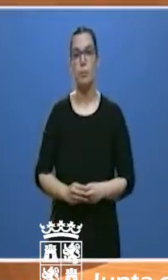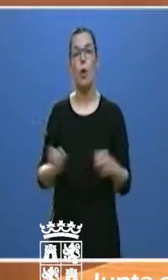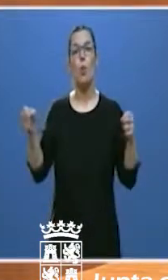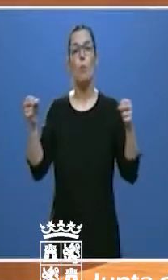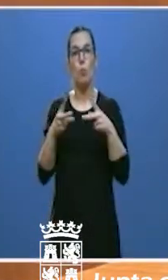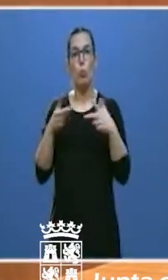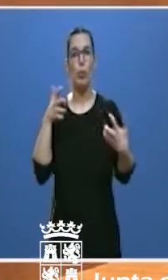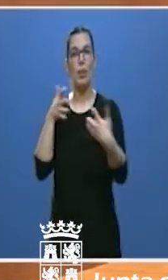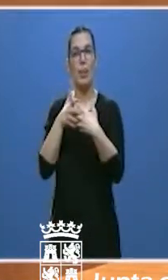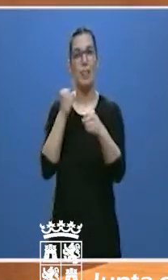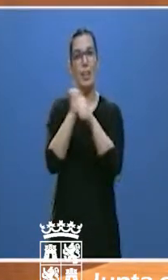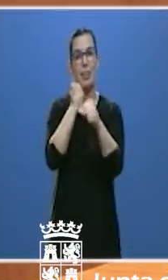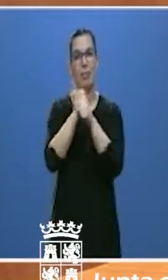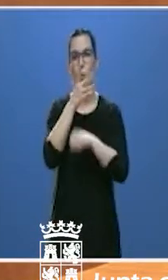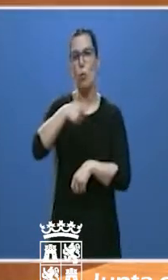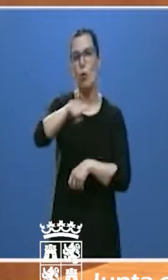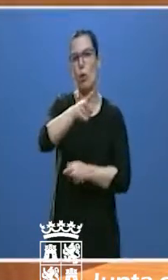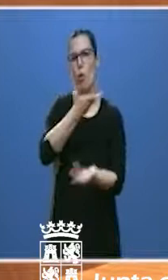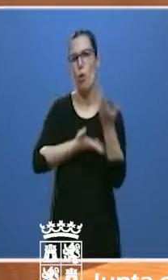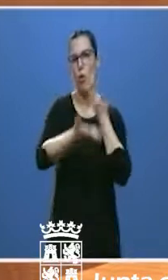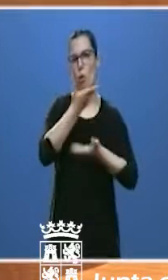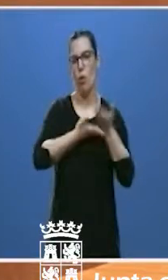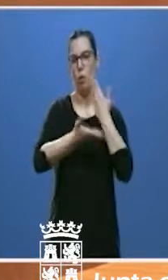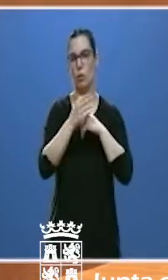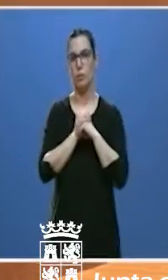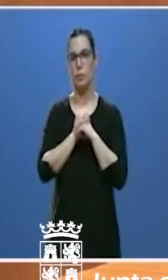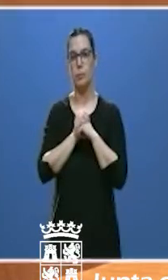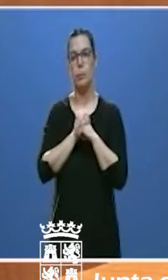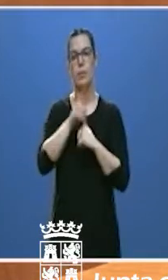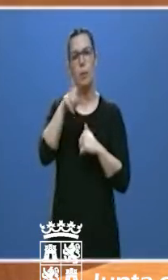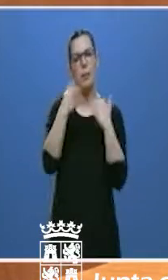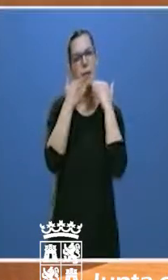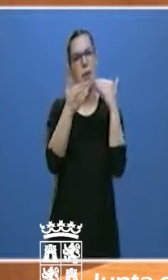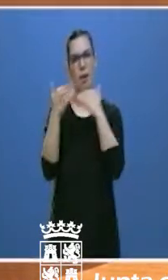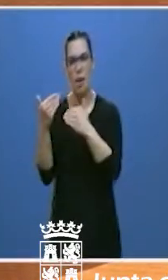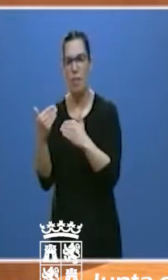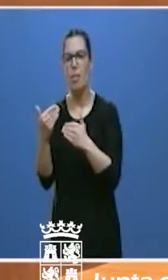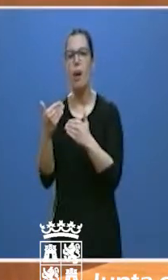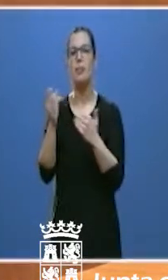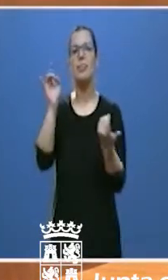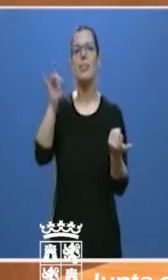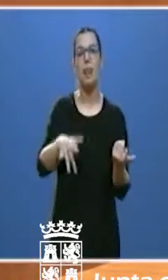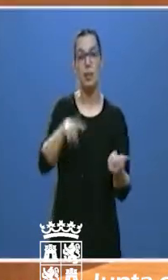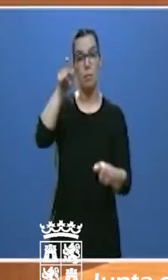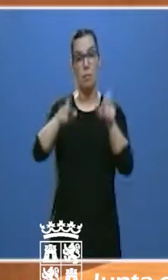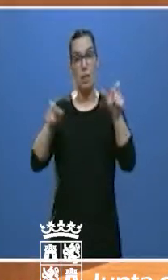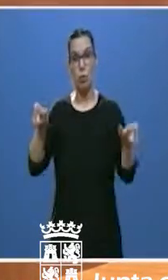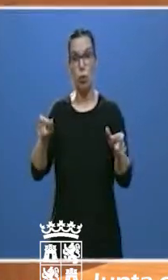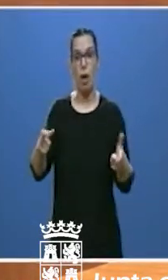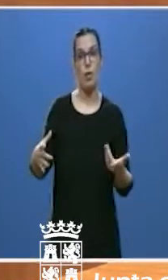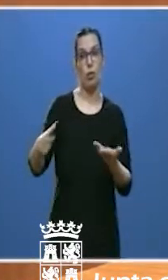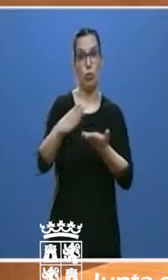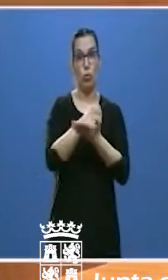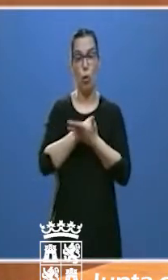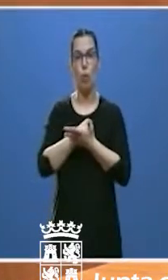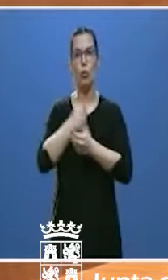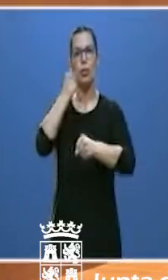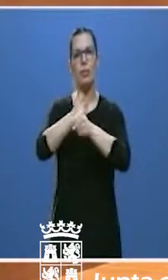accidentes de trabajo por su colaboración. Palabras de gratitud también a todos los que garantizan la cadena